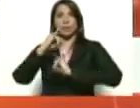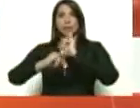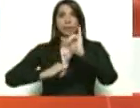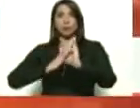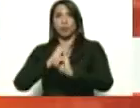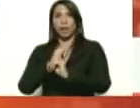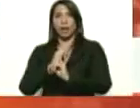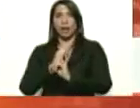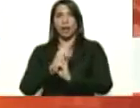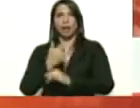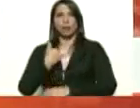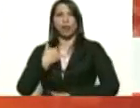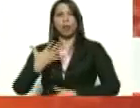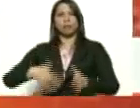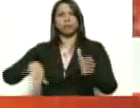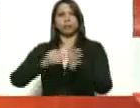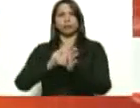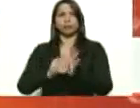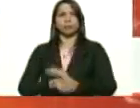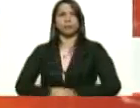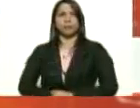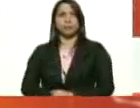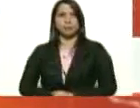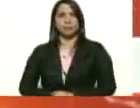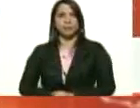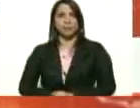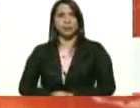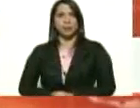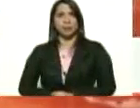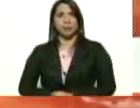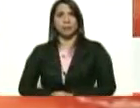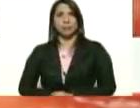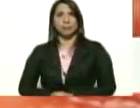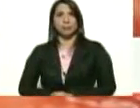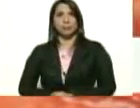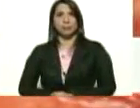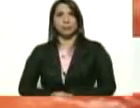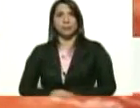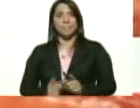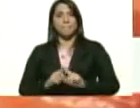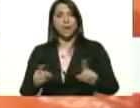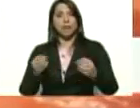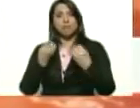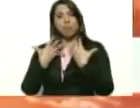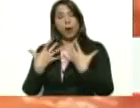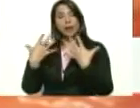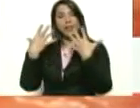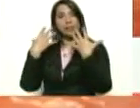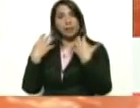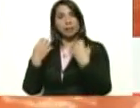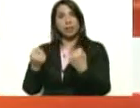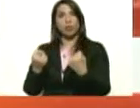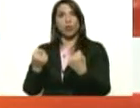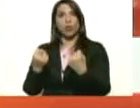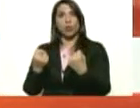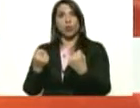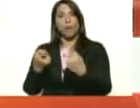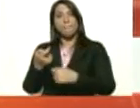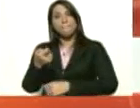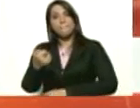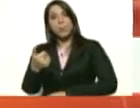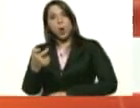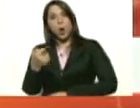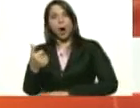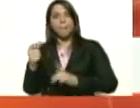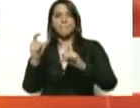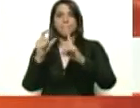Yo ratifico para los buenos entendedores, para buen entendedor, pocas palabras,